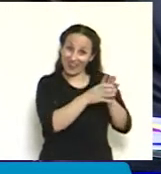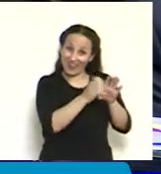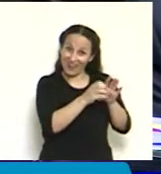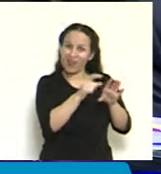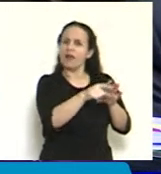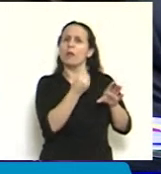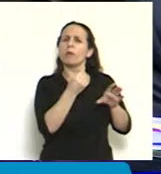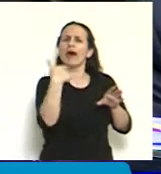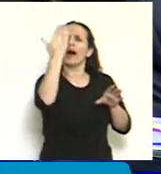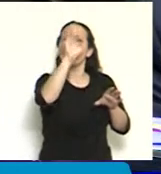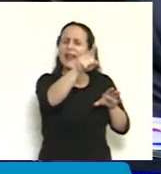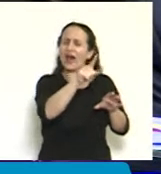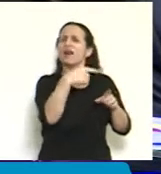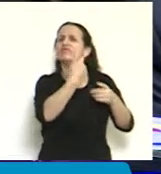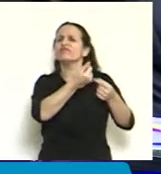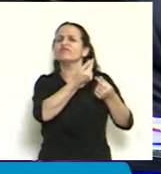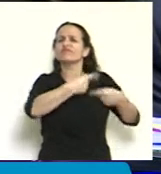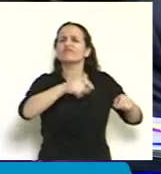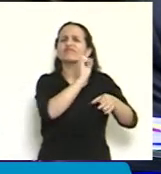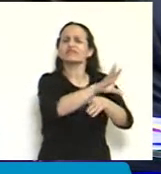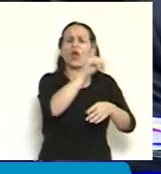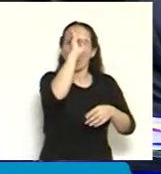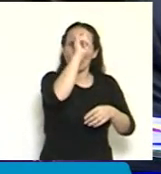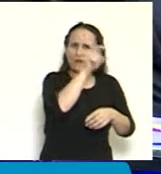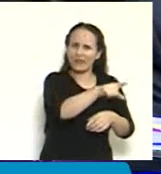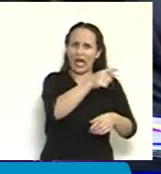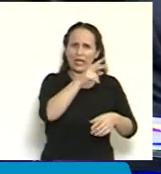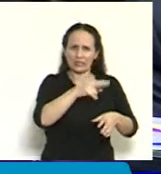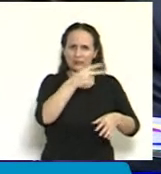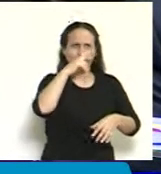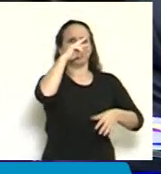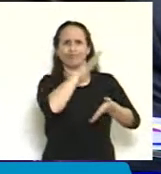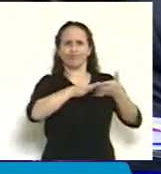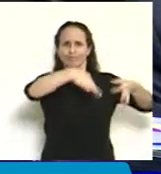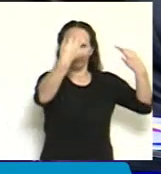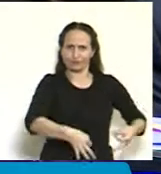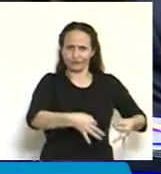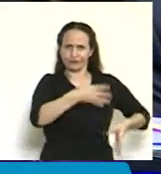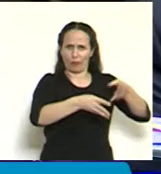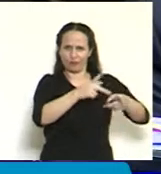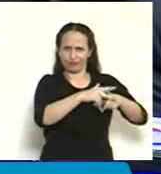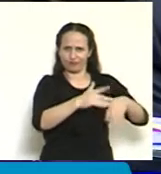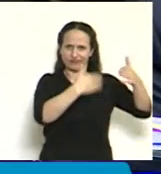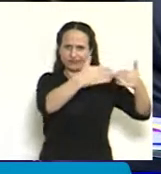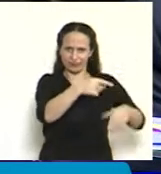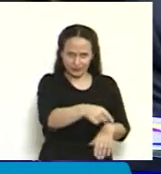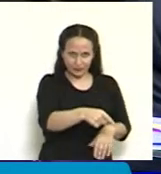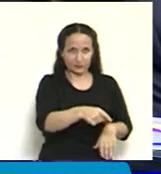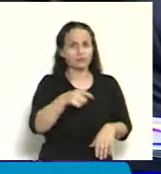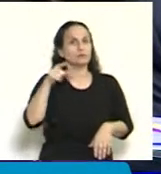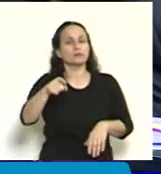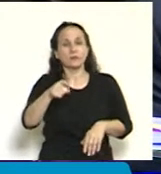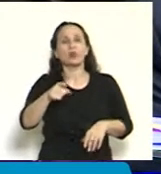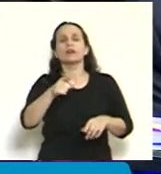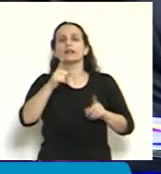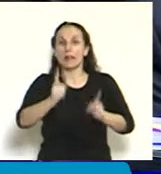destinado a aportar los recursos necesarios para los hospitales de alta complejidad a los que se hicieron referencia, el de la extensión